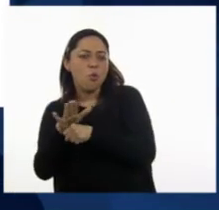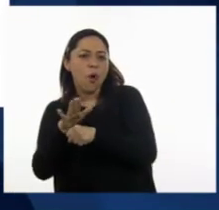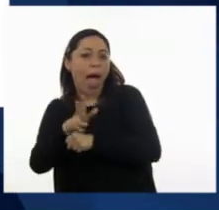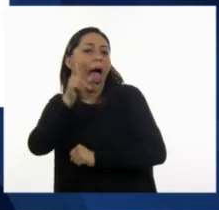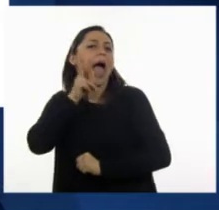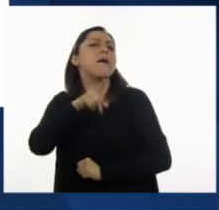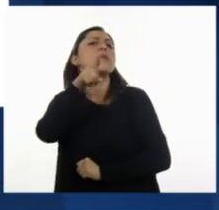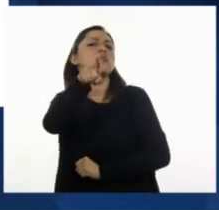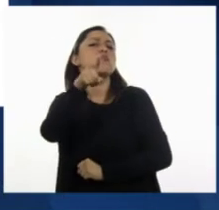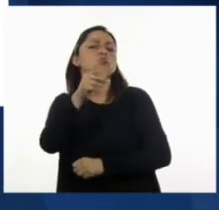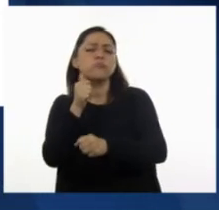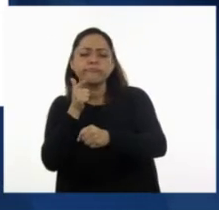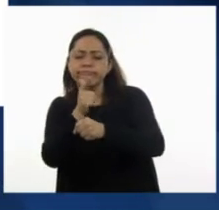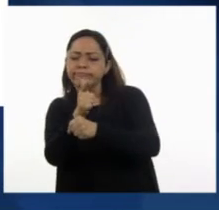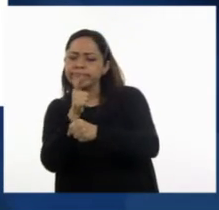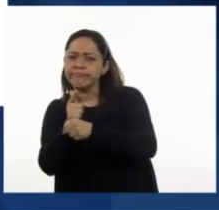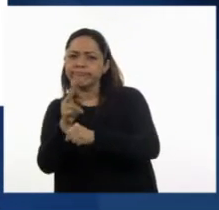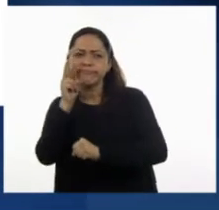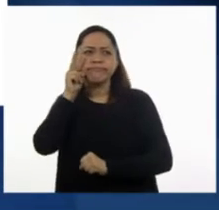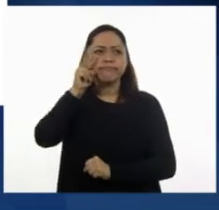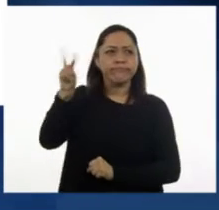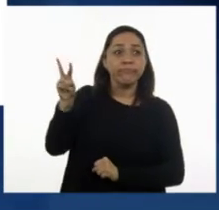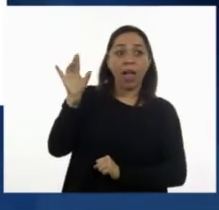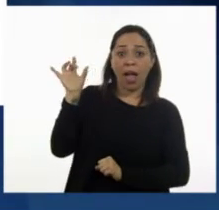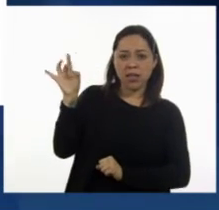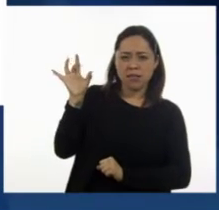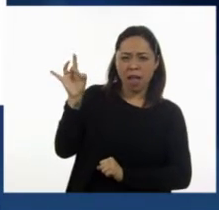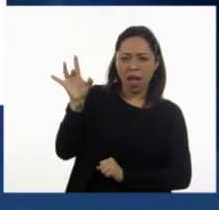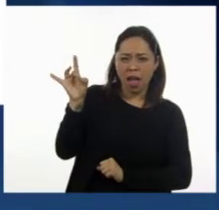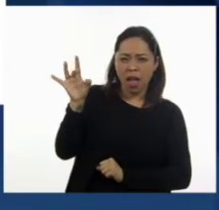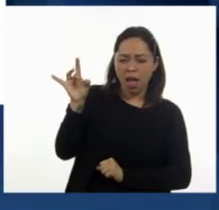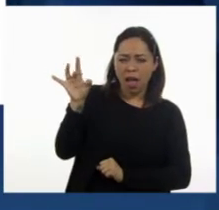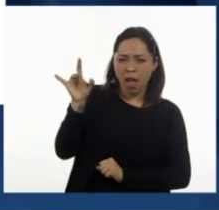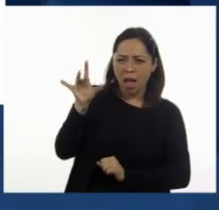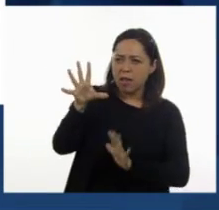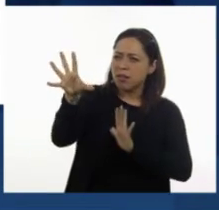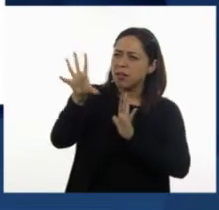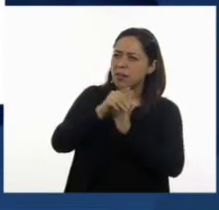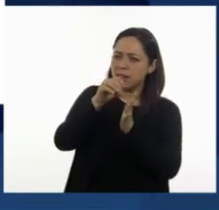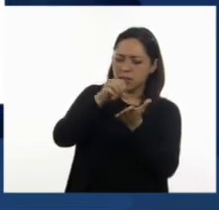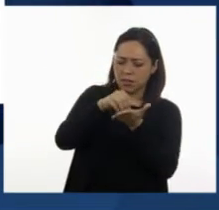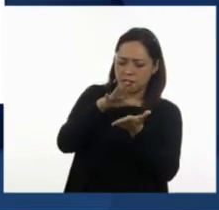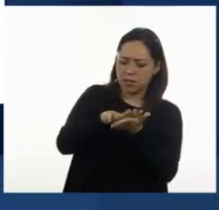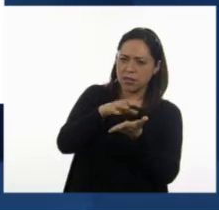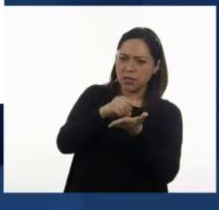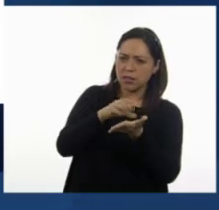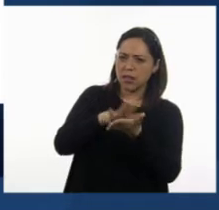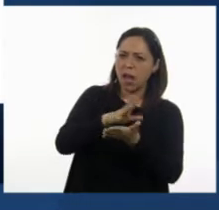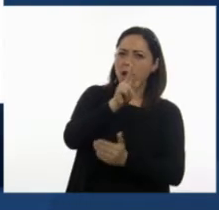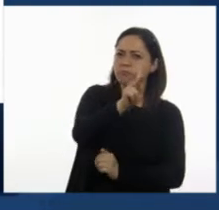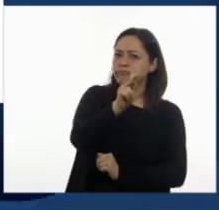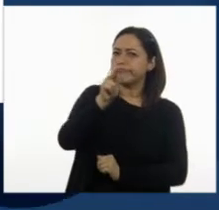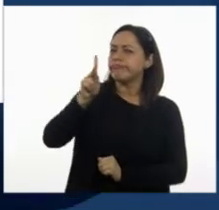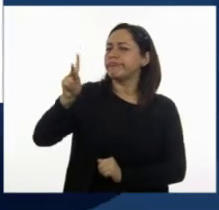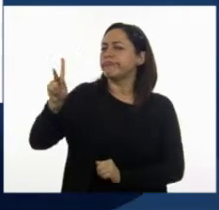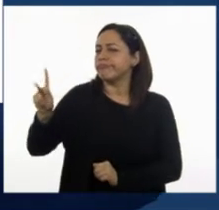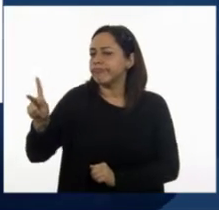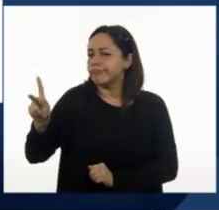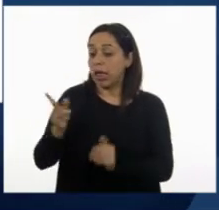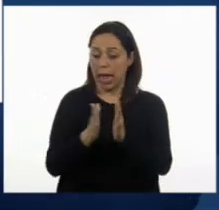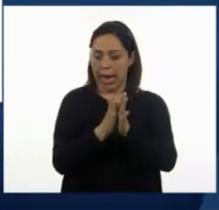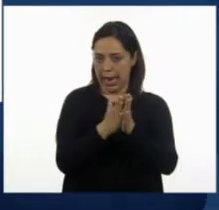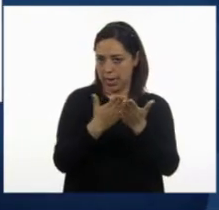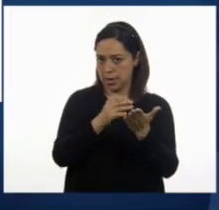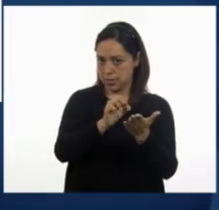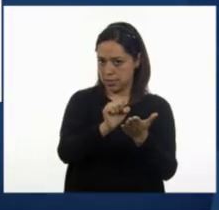vieron las diapositivas y alcanzaron a notar algunas similitudes. Bueno, la primera que se me ocurre